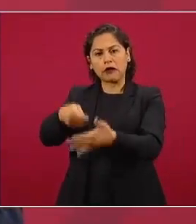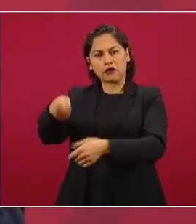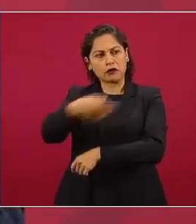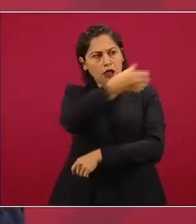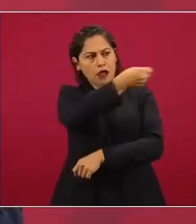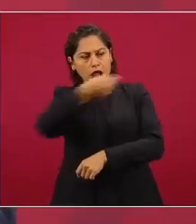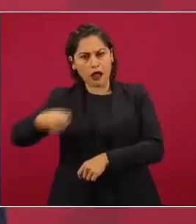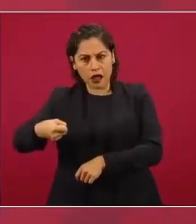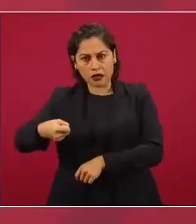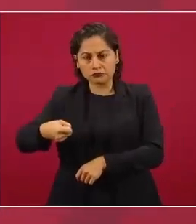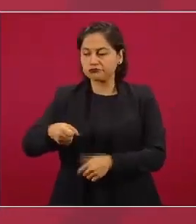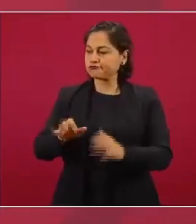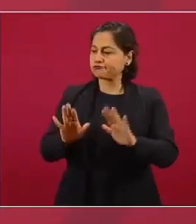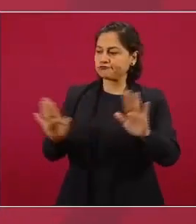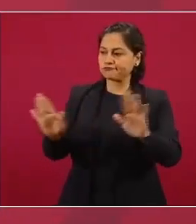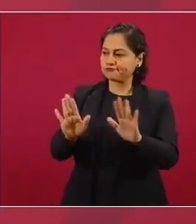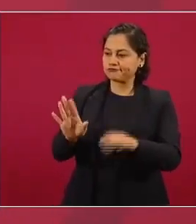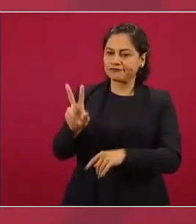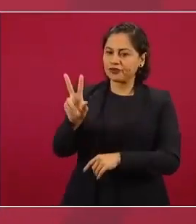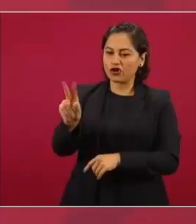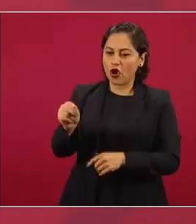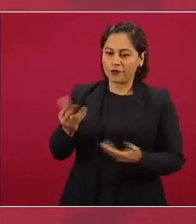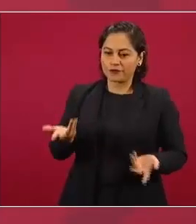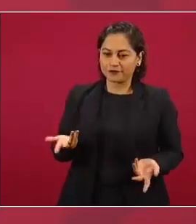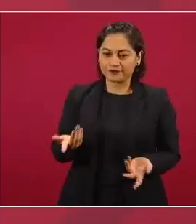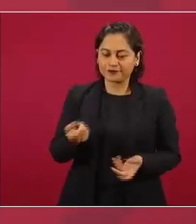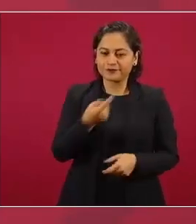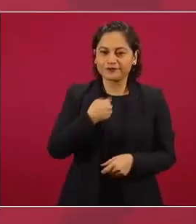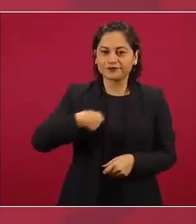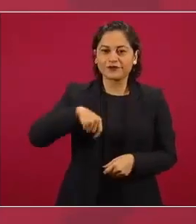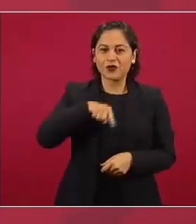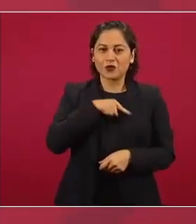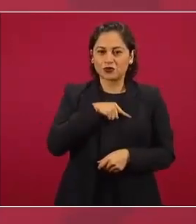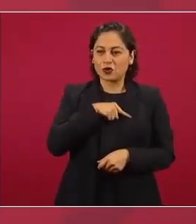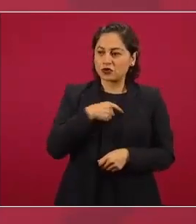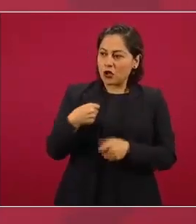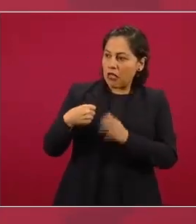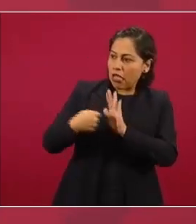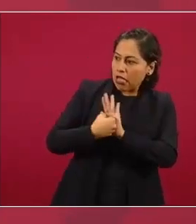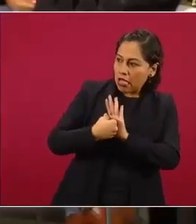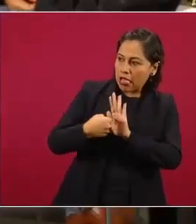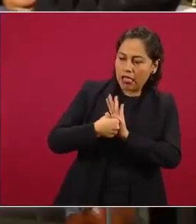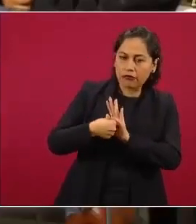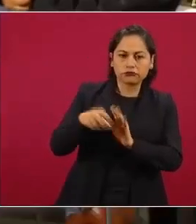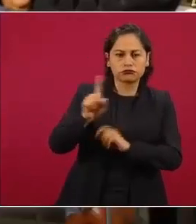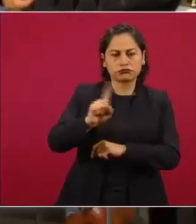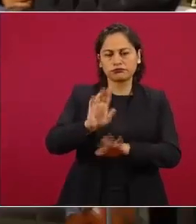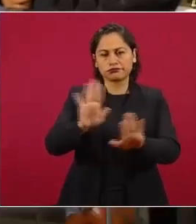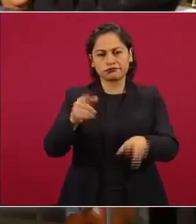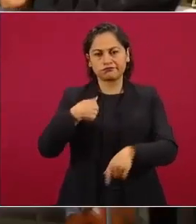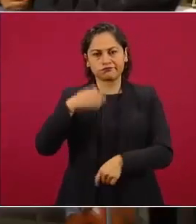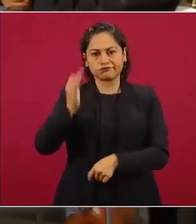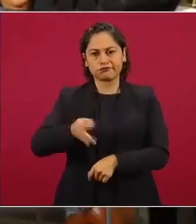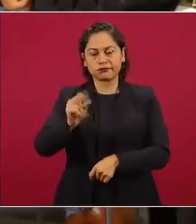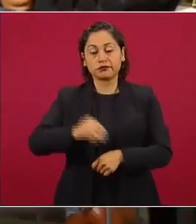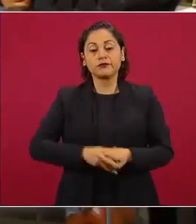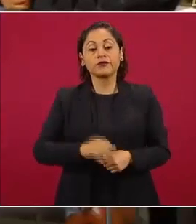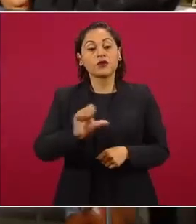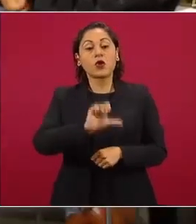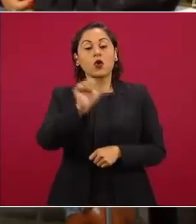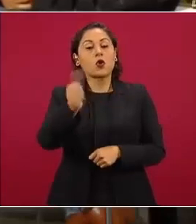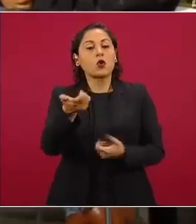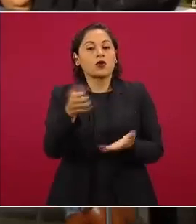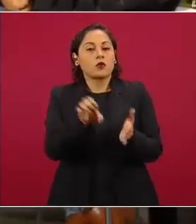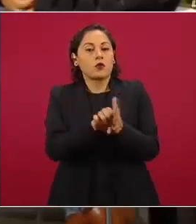admitimos presiones de nadie y finalmente si dado lo que yo platicaba